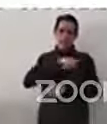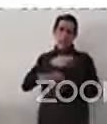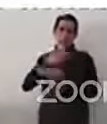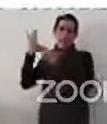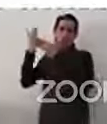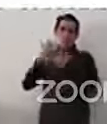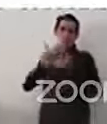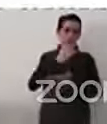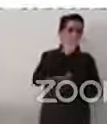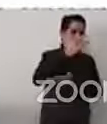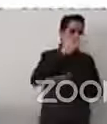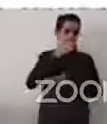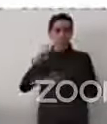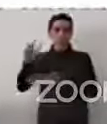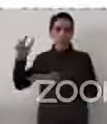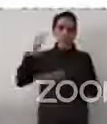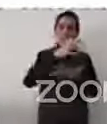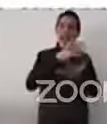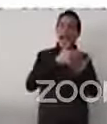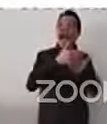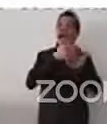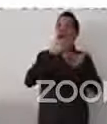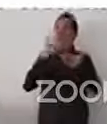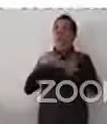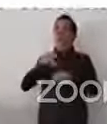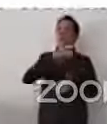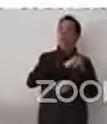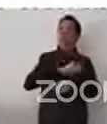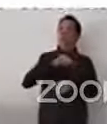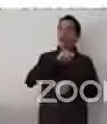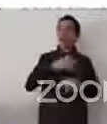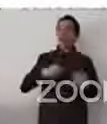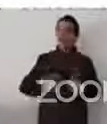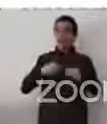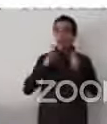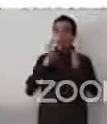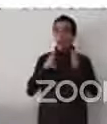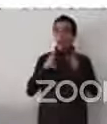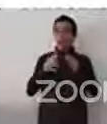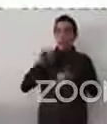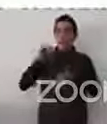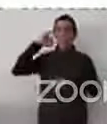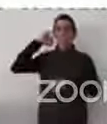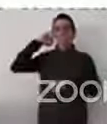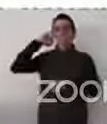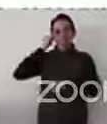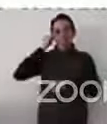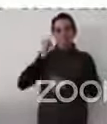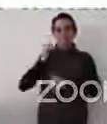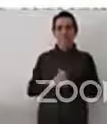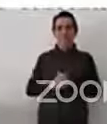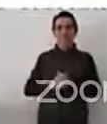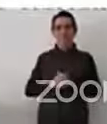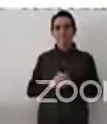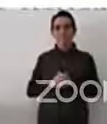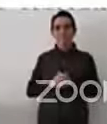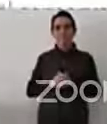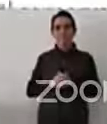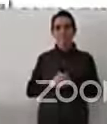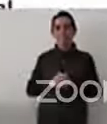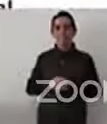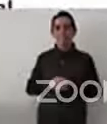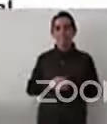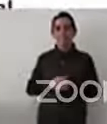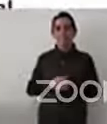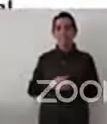Y este es como el marco más importante. Pero además, siguiente, por favor. Tenemos instrumentos